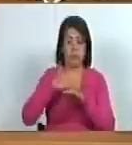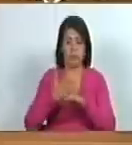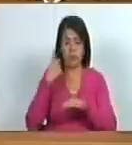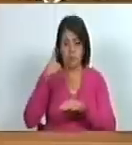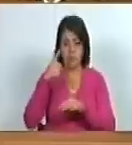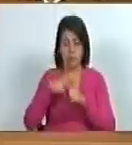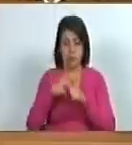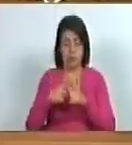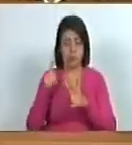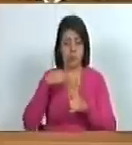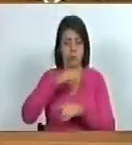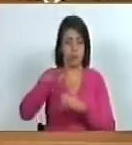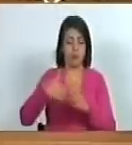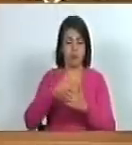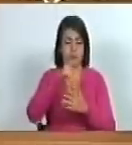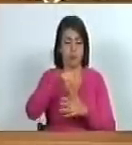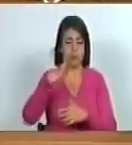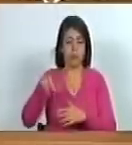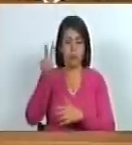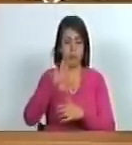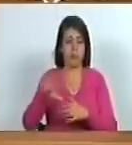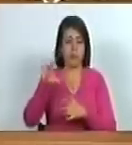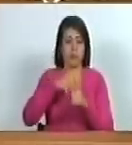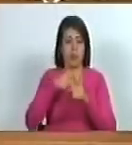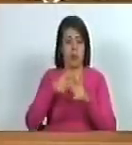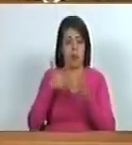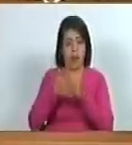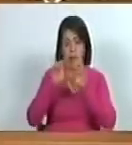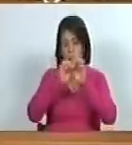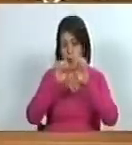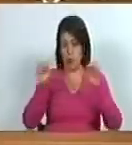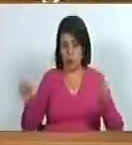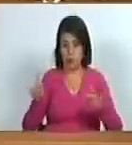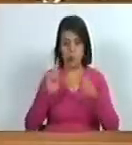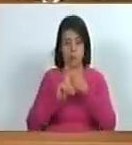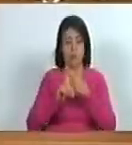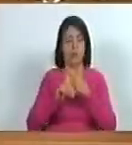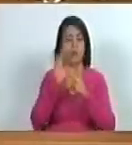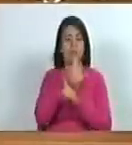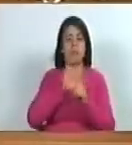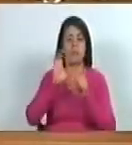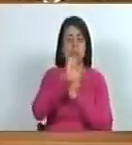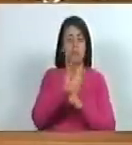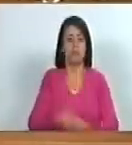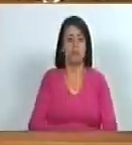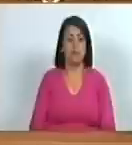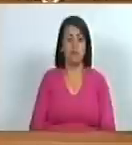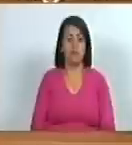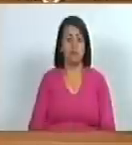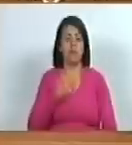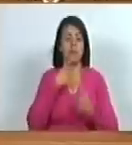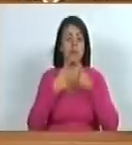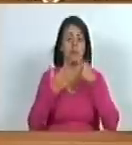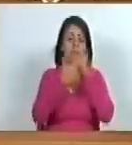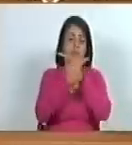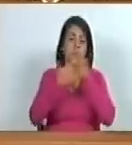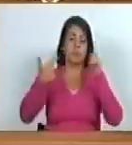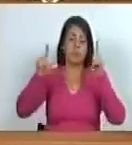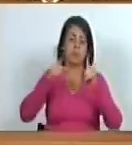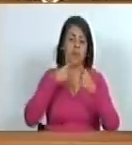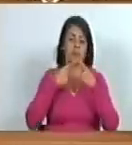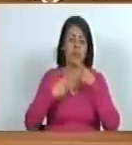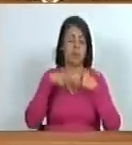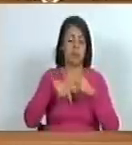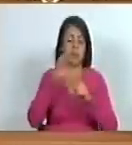derecho que tiene todo venezolano a la educación y a la cultura a la expresión libre como